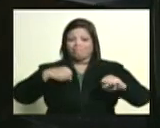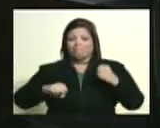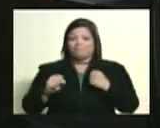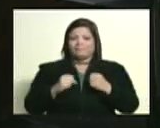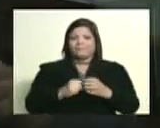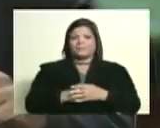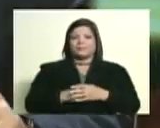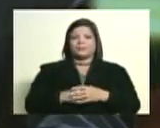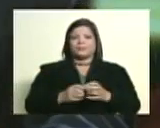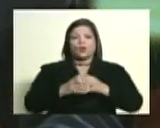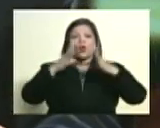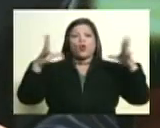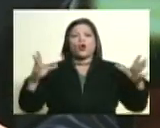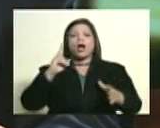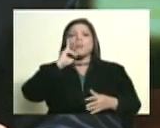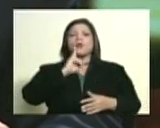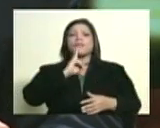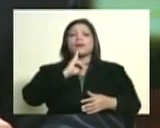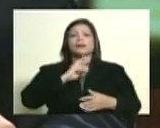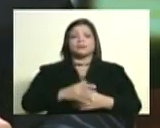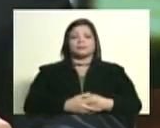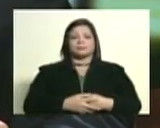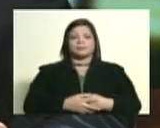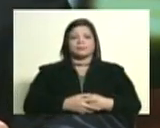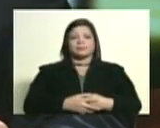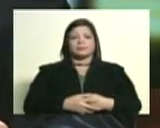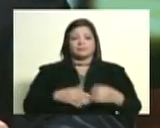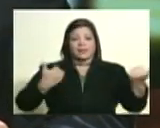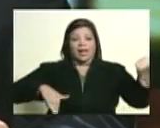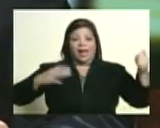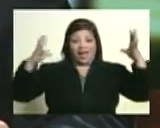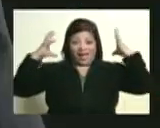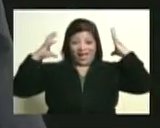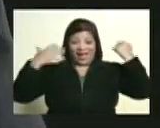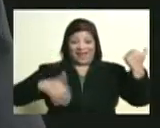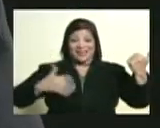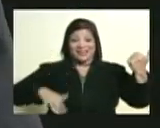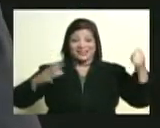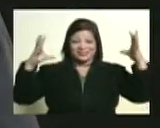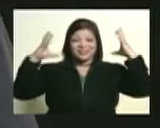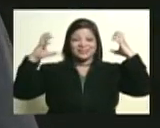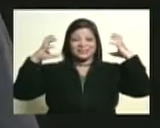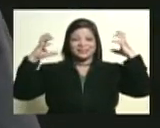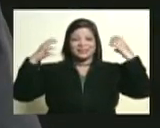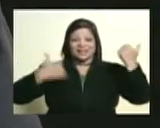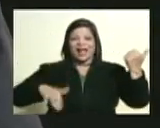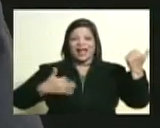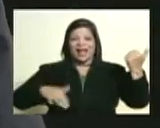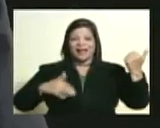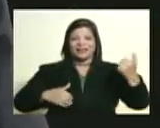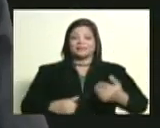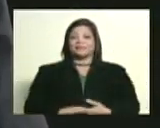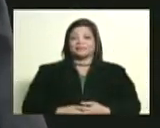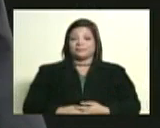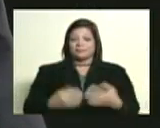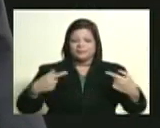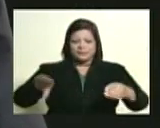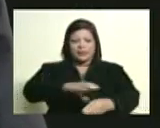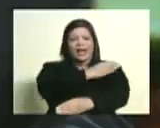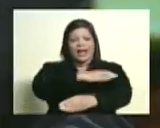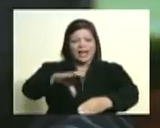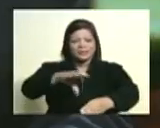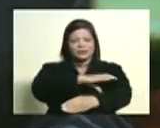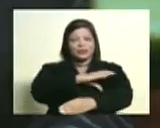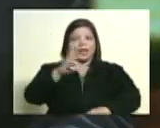un gran bolivariano Pedro Alí Primera cuando tú escuchas las canciones de